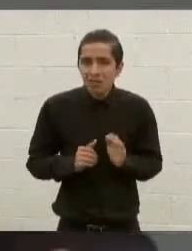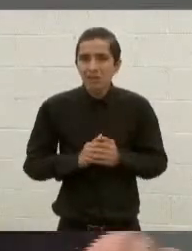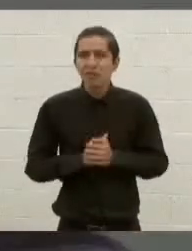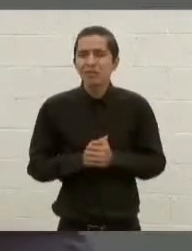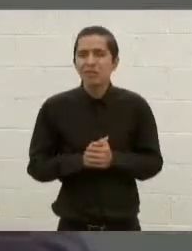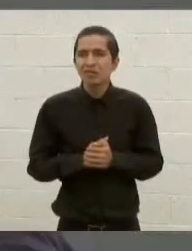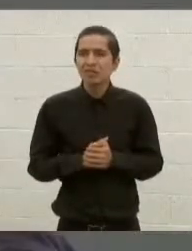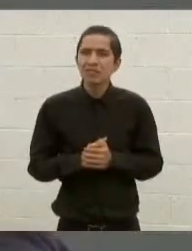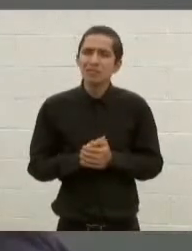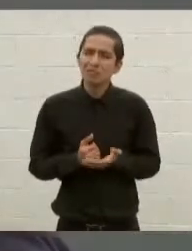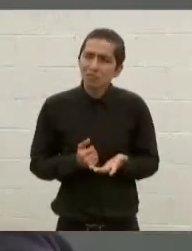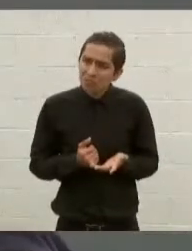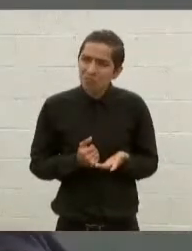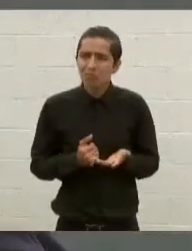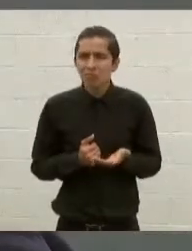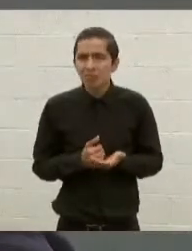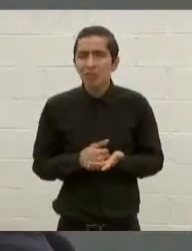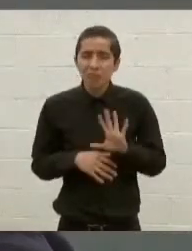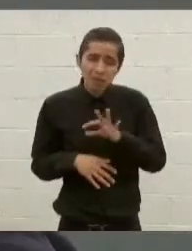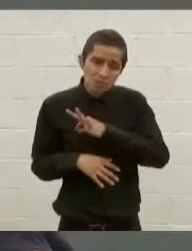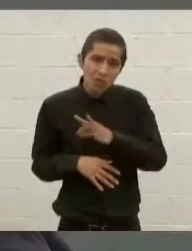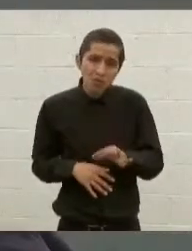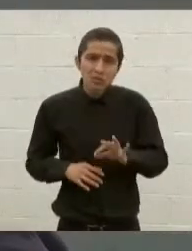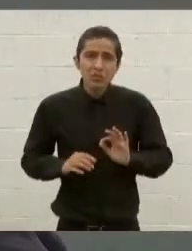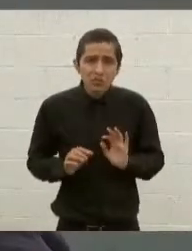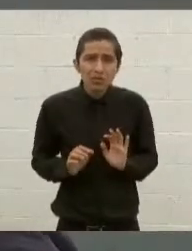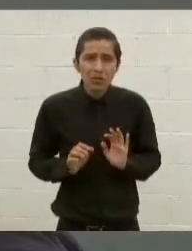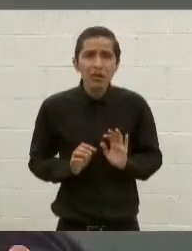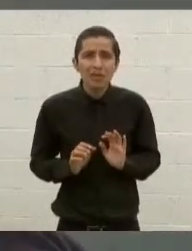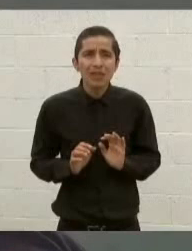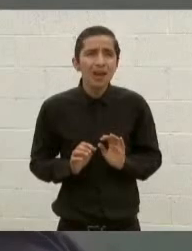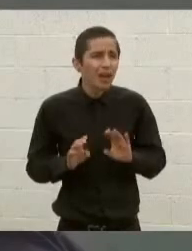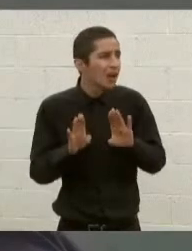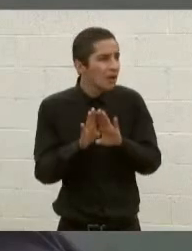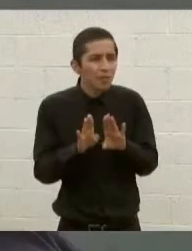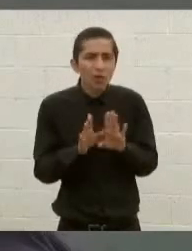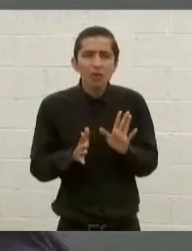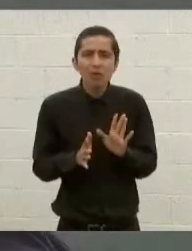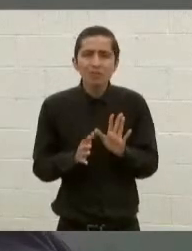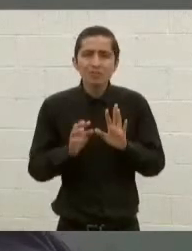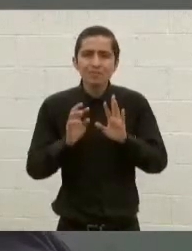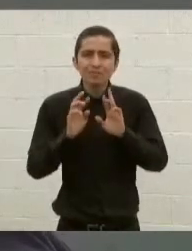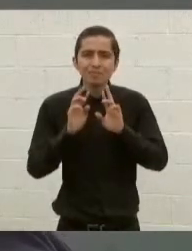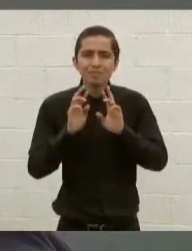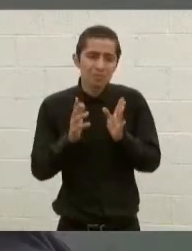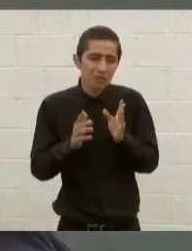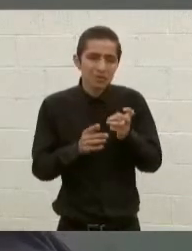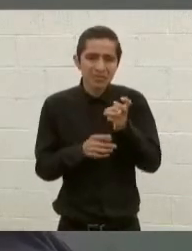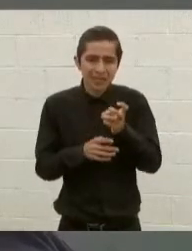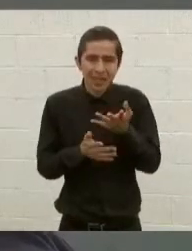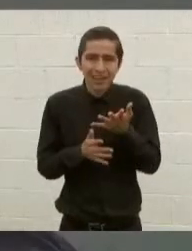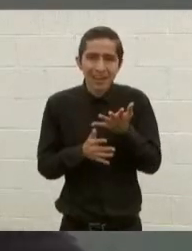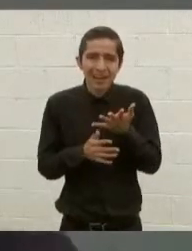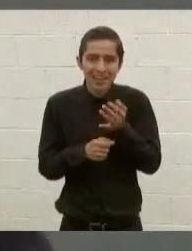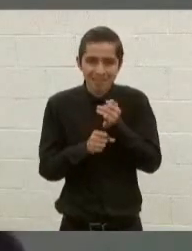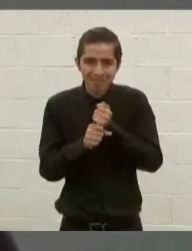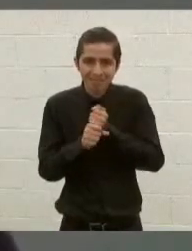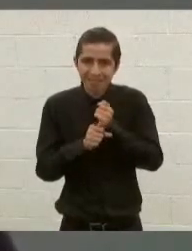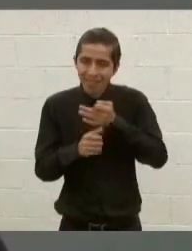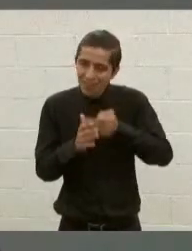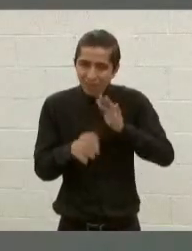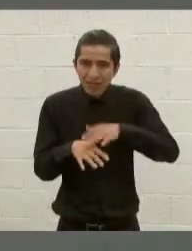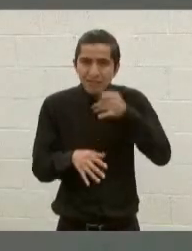Bueno, es posible. Una de las primeras hipótesis de la investigación